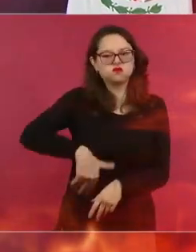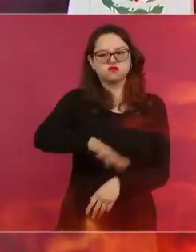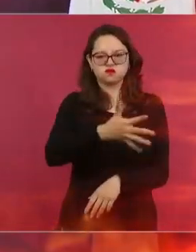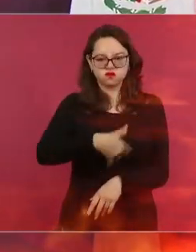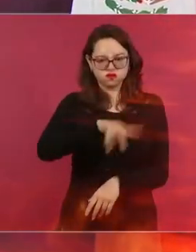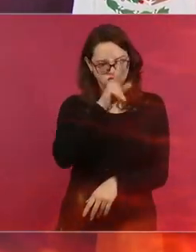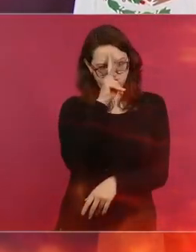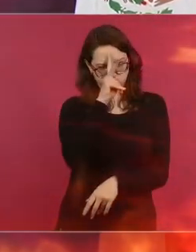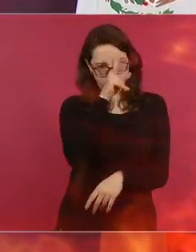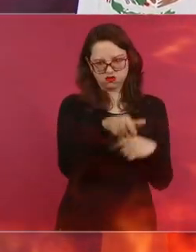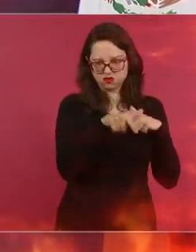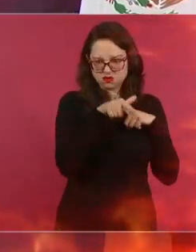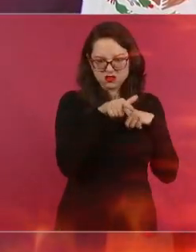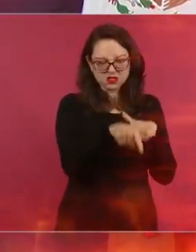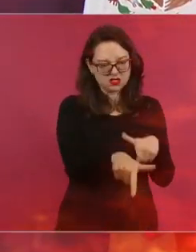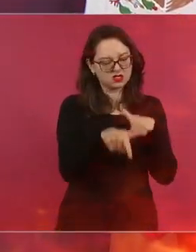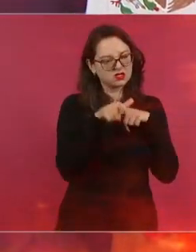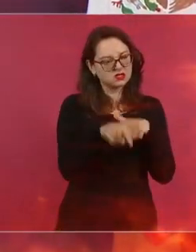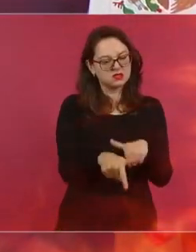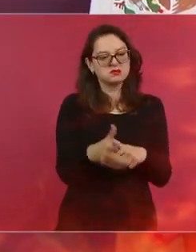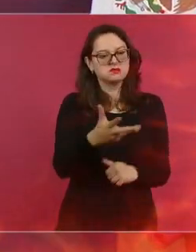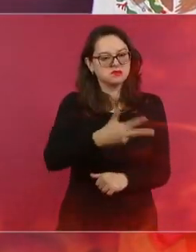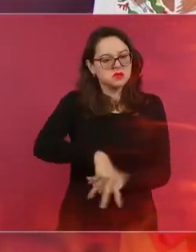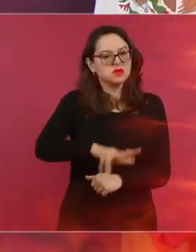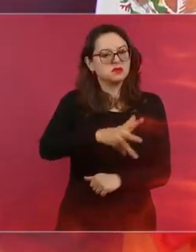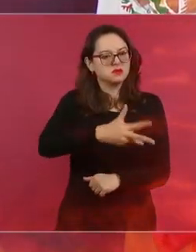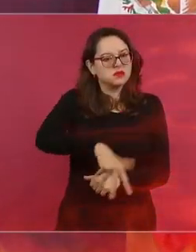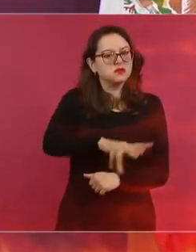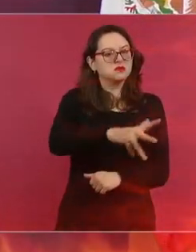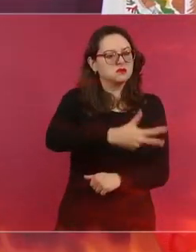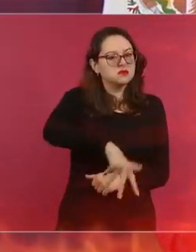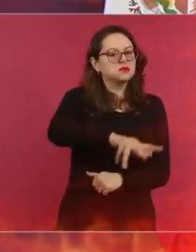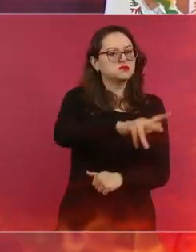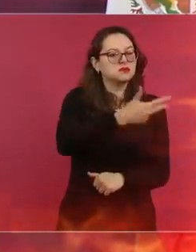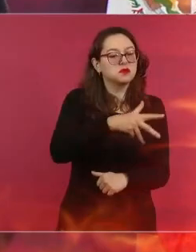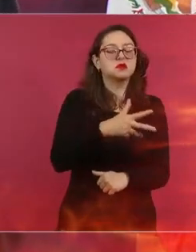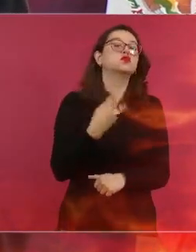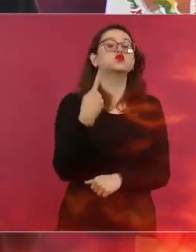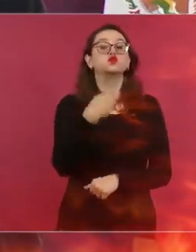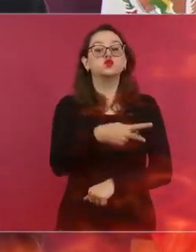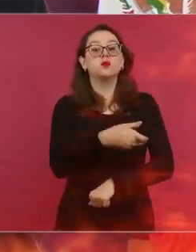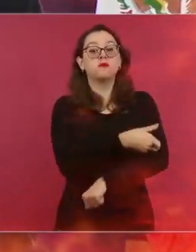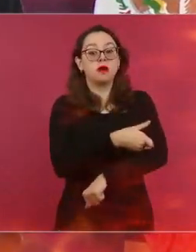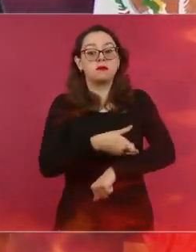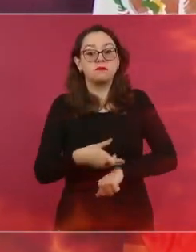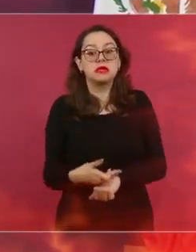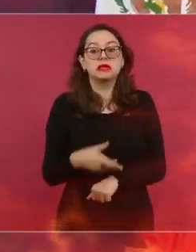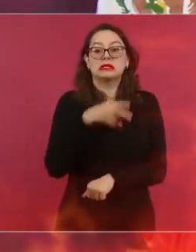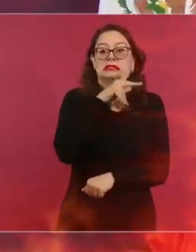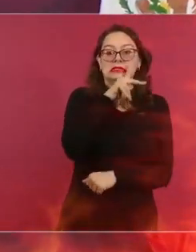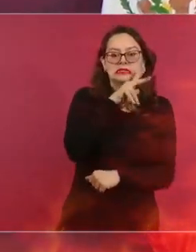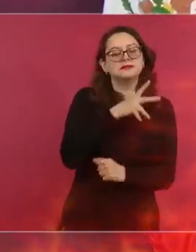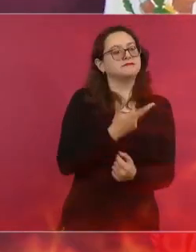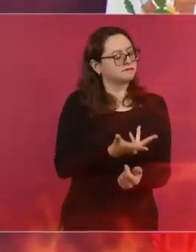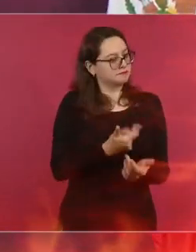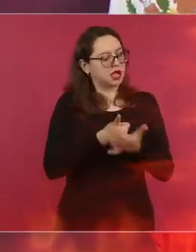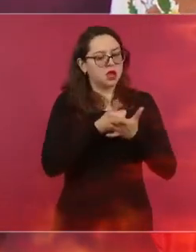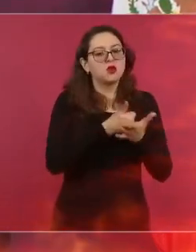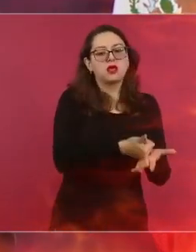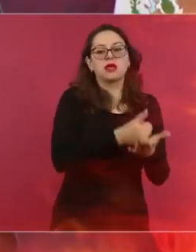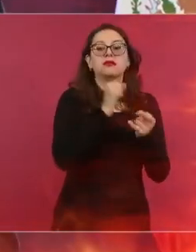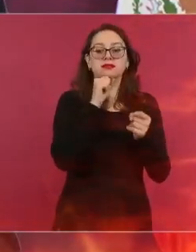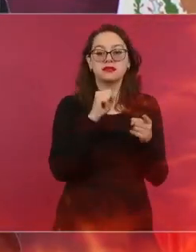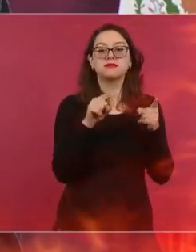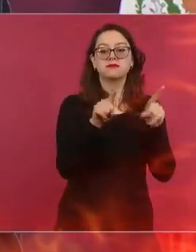todos los programas de bienestar, pensión de adultos mayores, personas con discapacidad, becas, apoyos a productores, a jóvenes, etcétera.